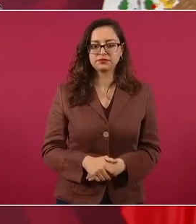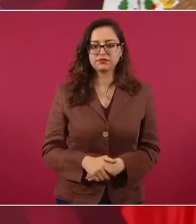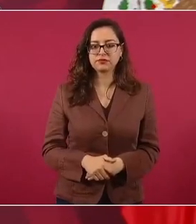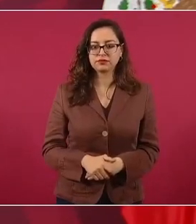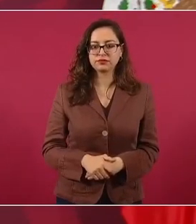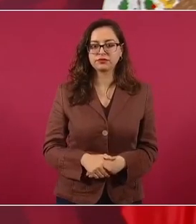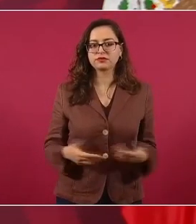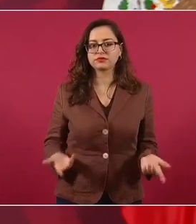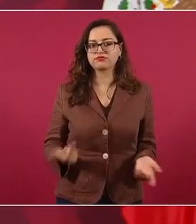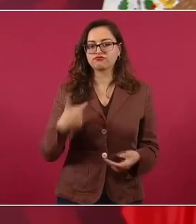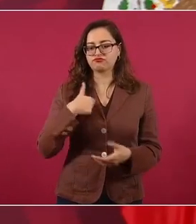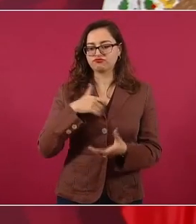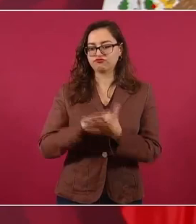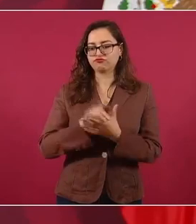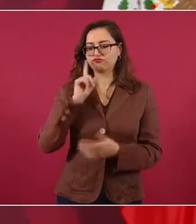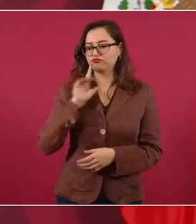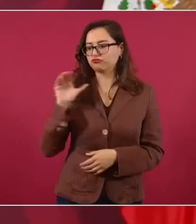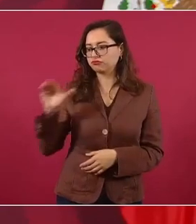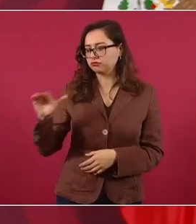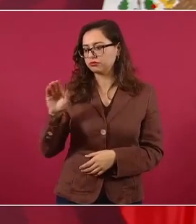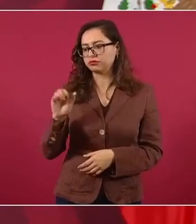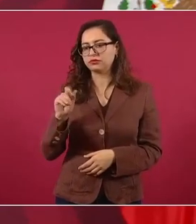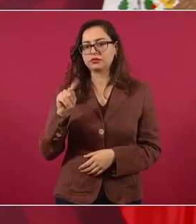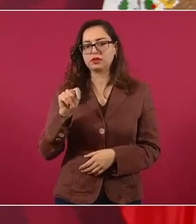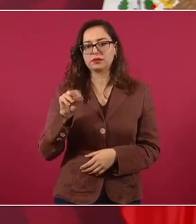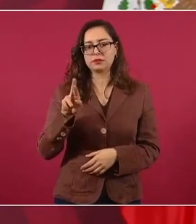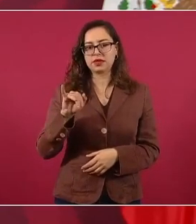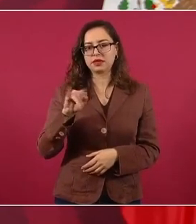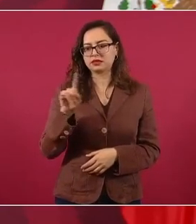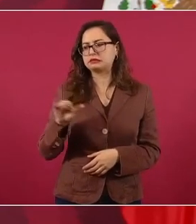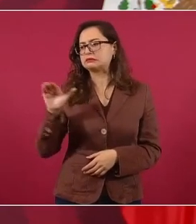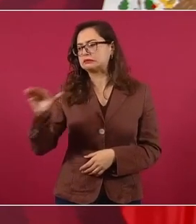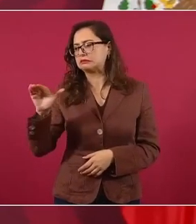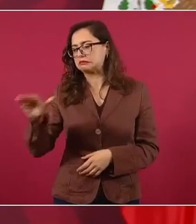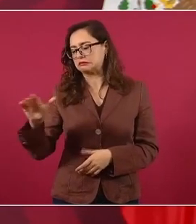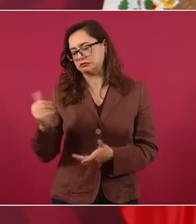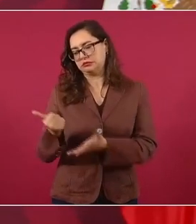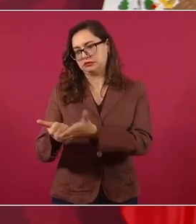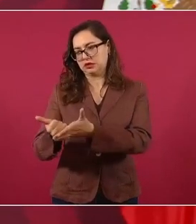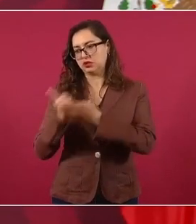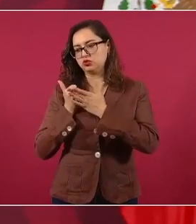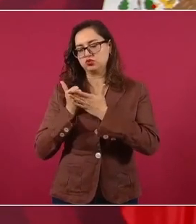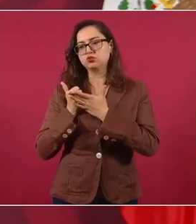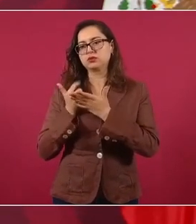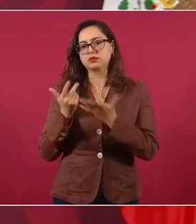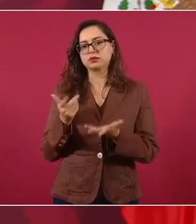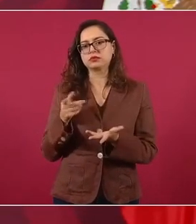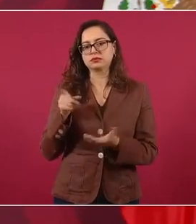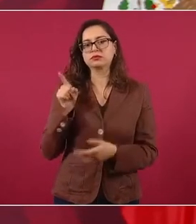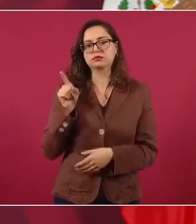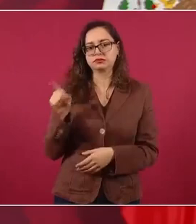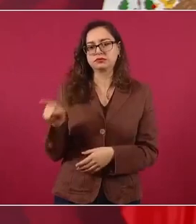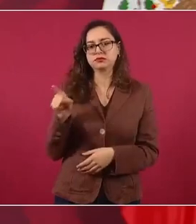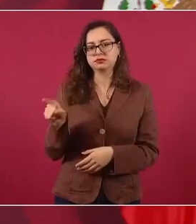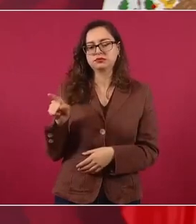Beatriz, ayúdame, porque pues ella maneja mejor